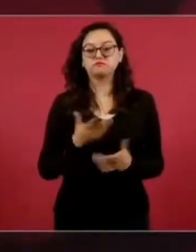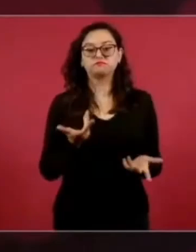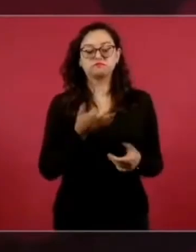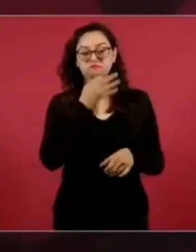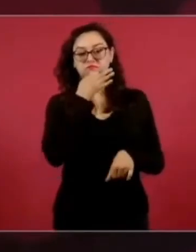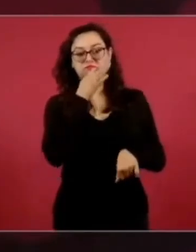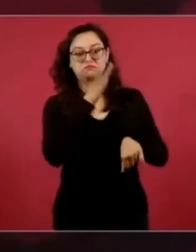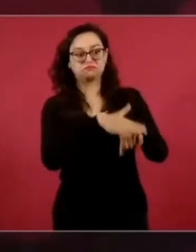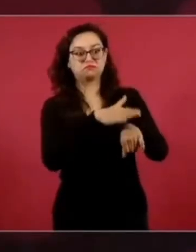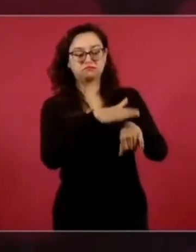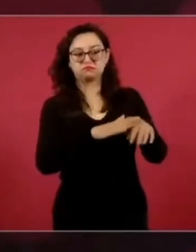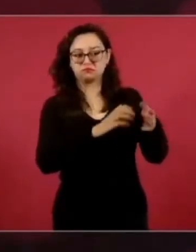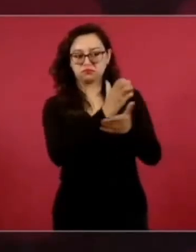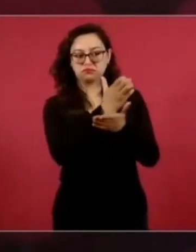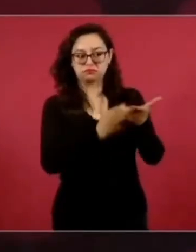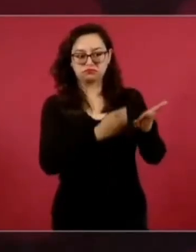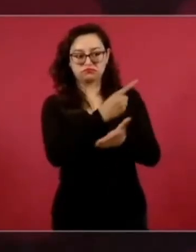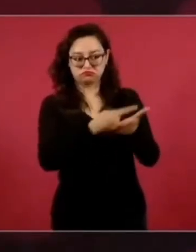contrato. No,